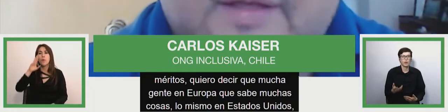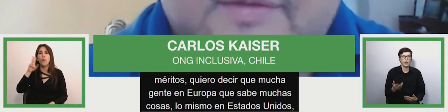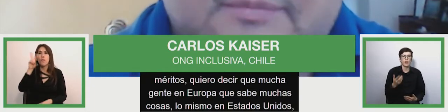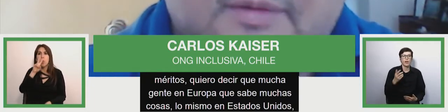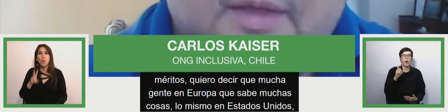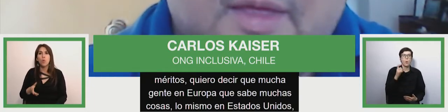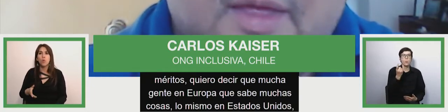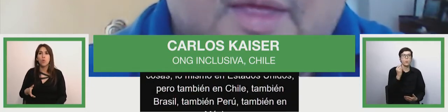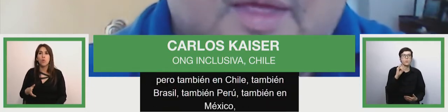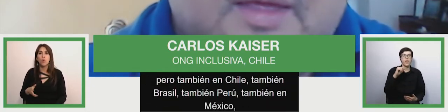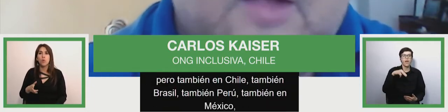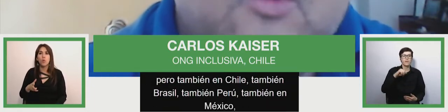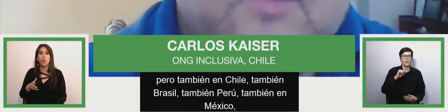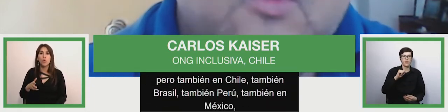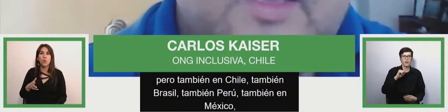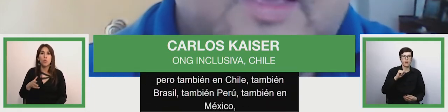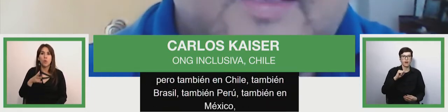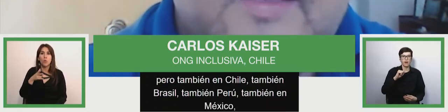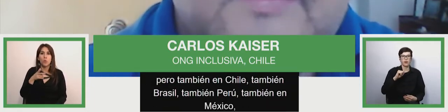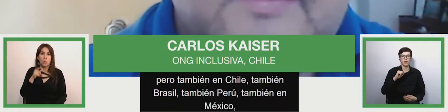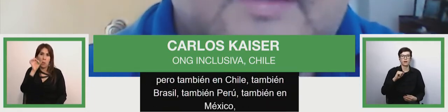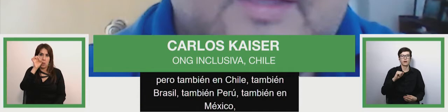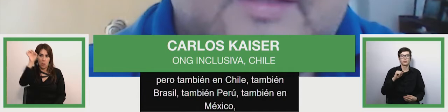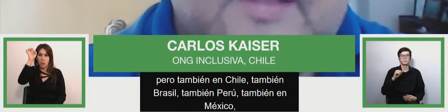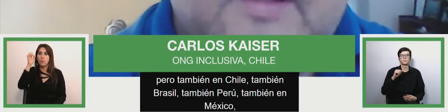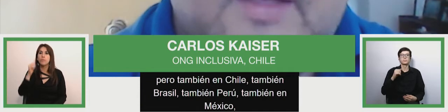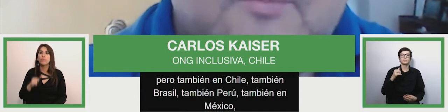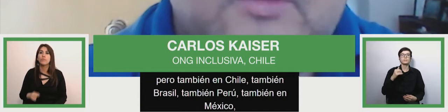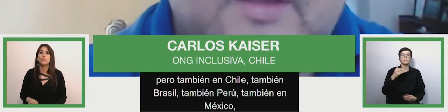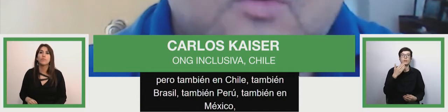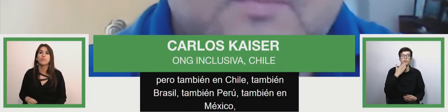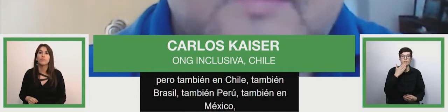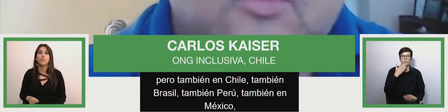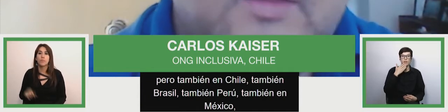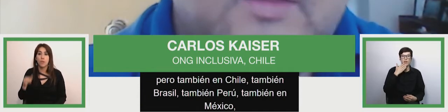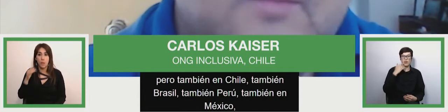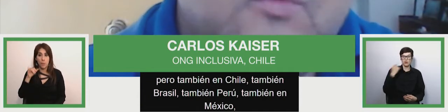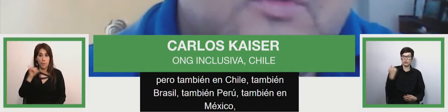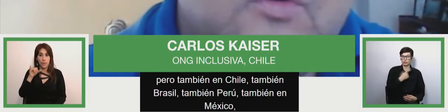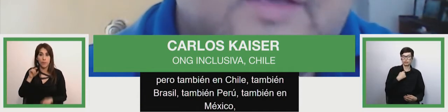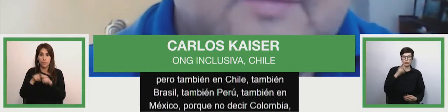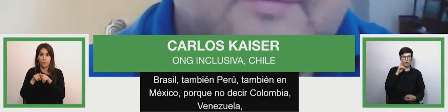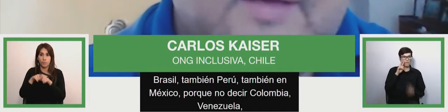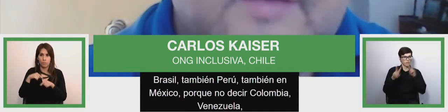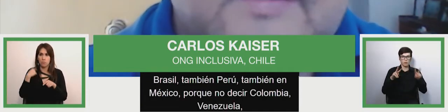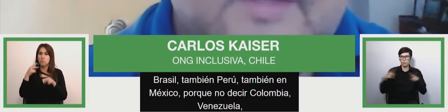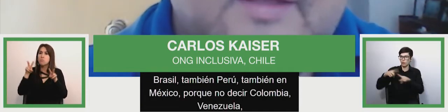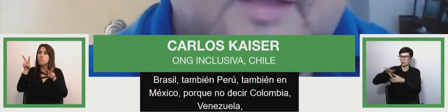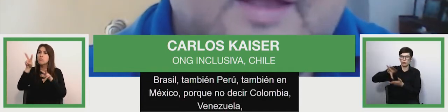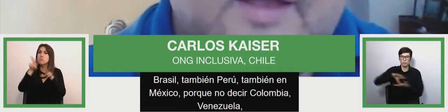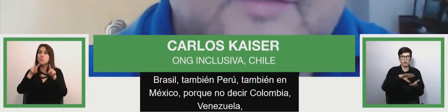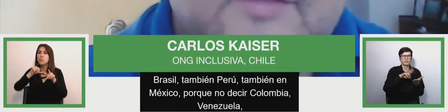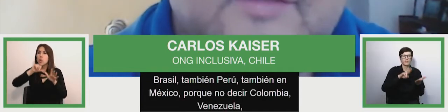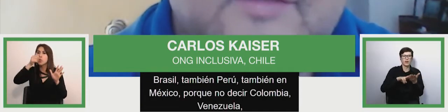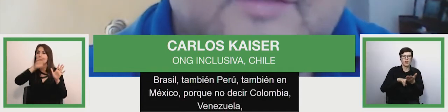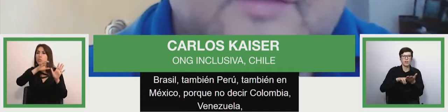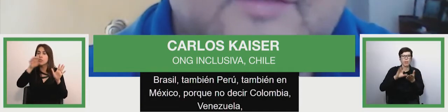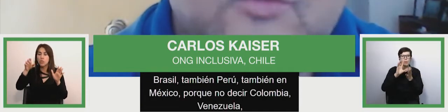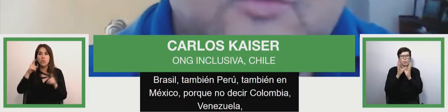Guyanas a lo que voy es que tal vez hemos tenido visiones de mundo que se basan en la